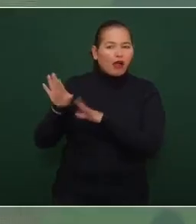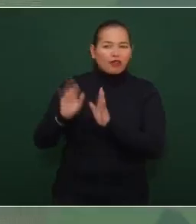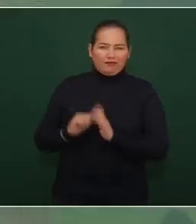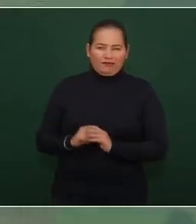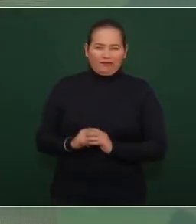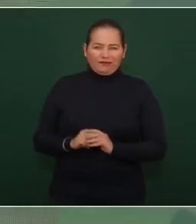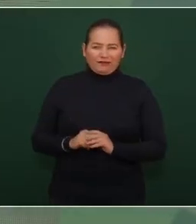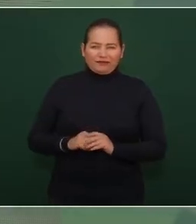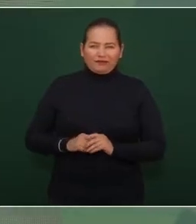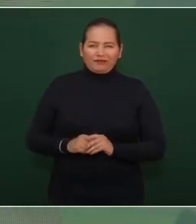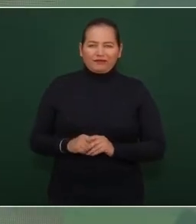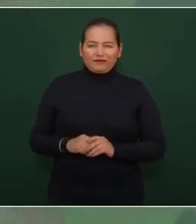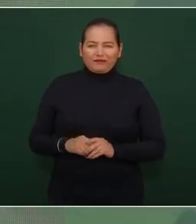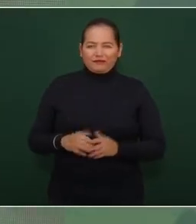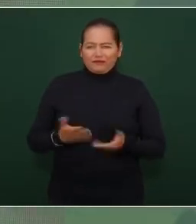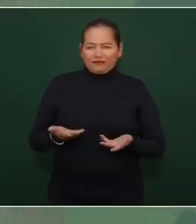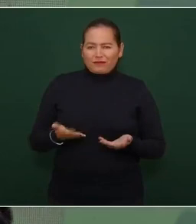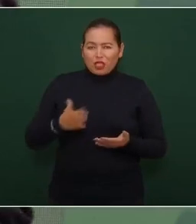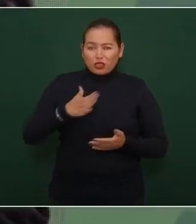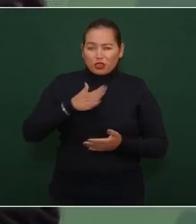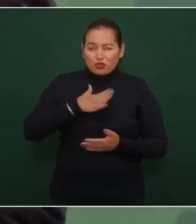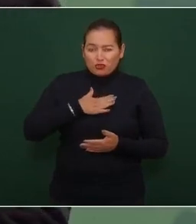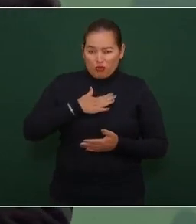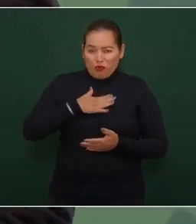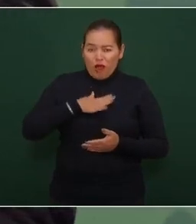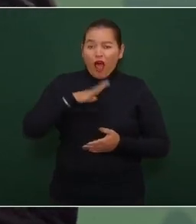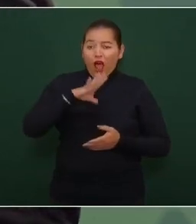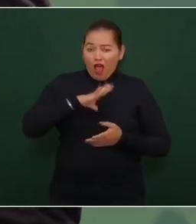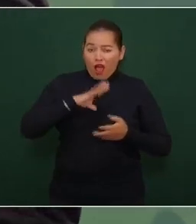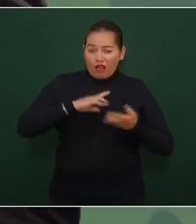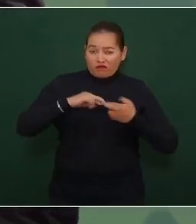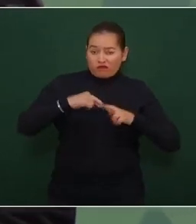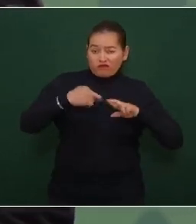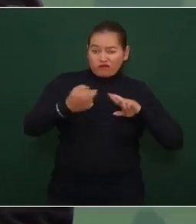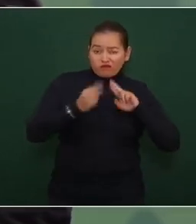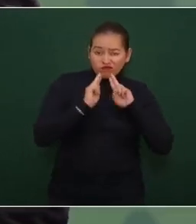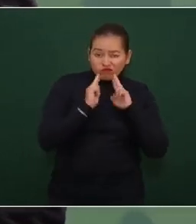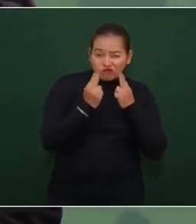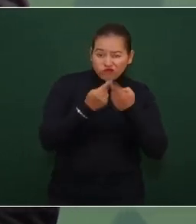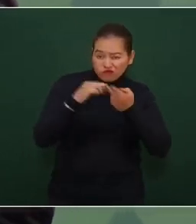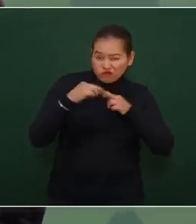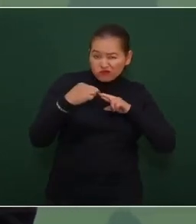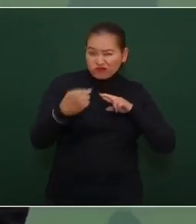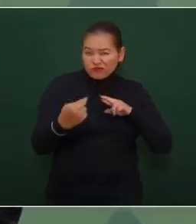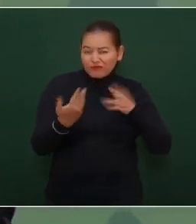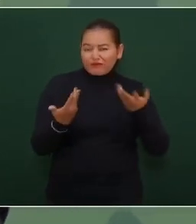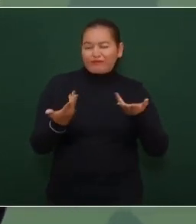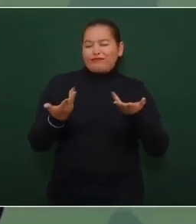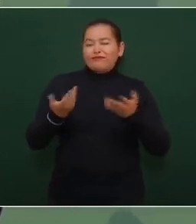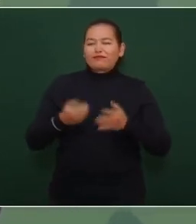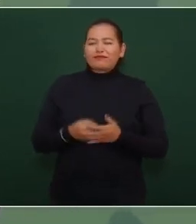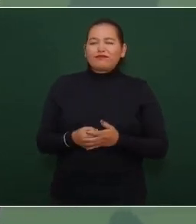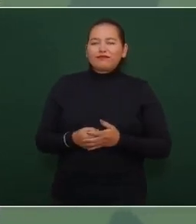y yo soy el que tengo relación con el narcotráfico pruebas